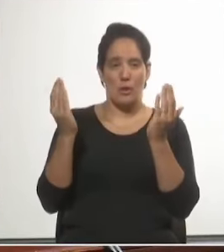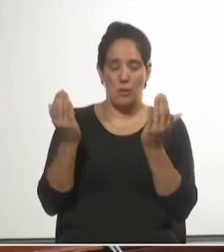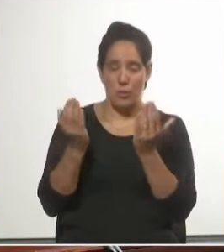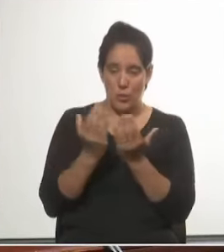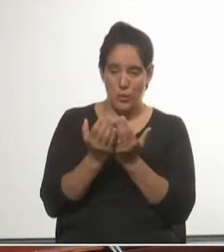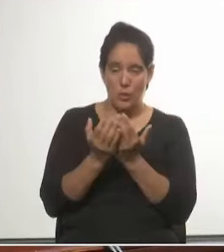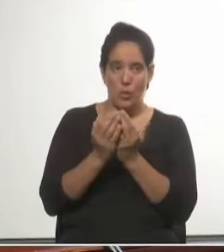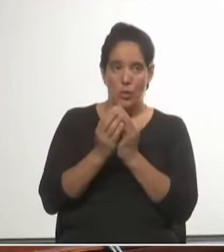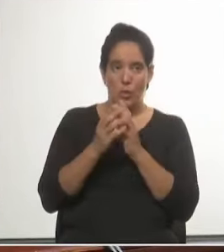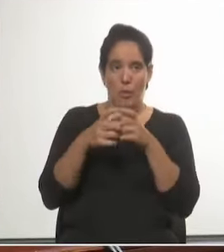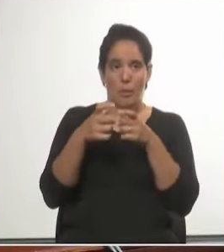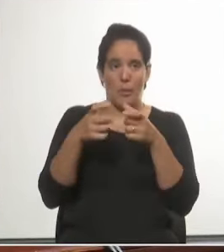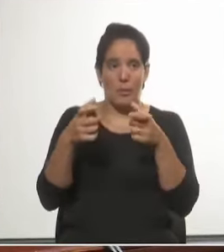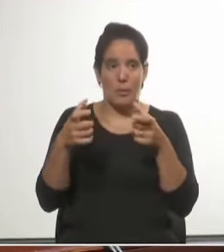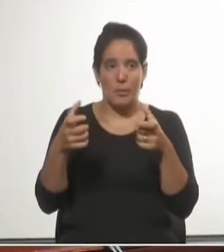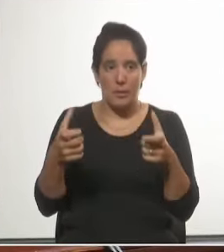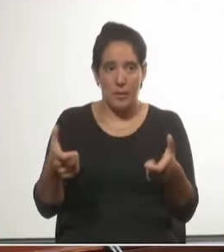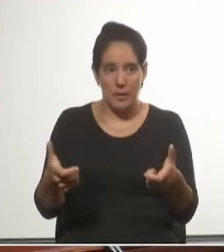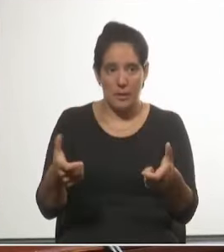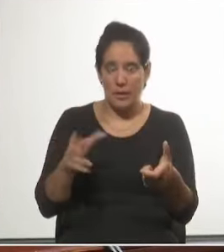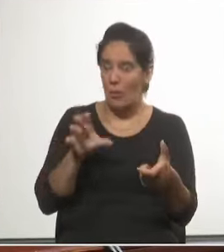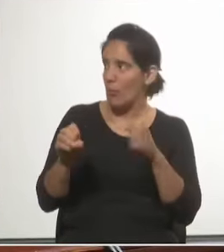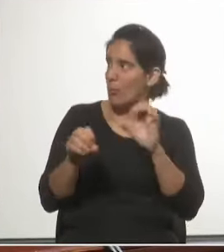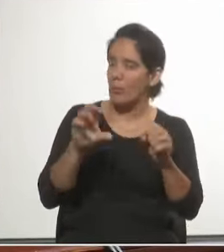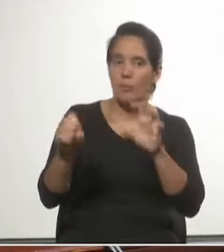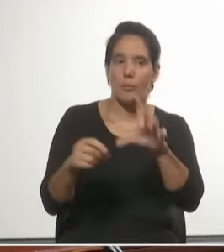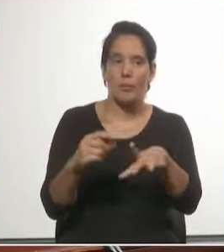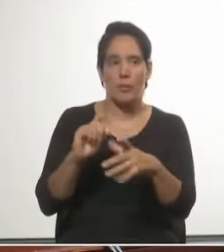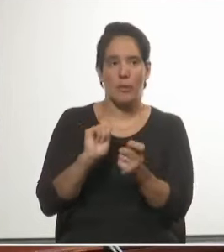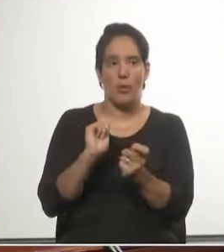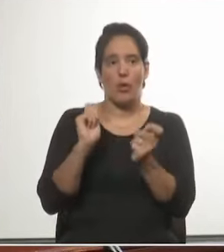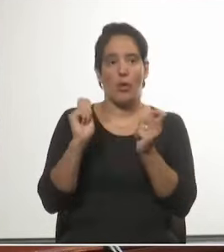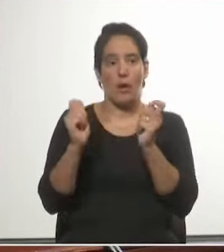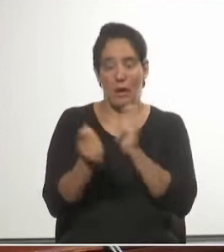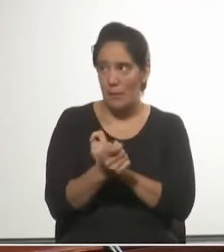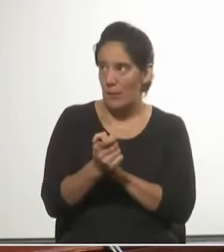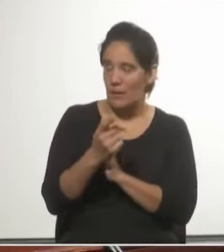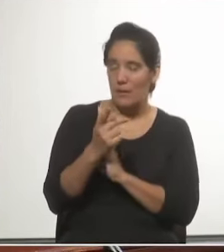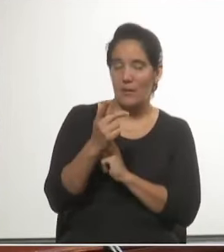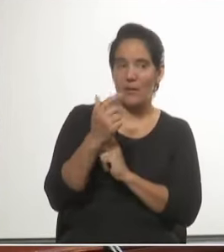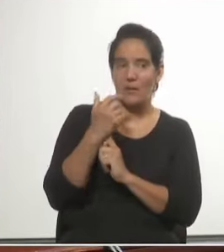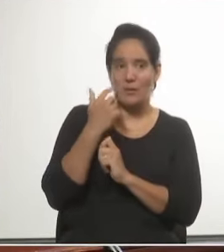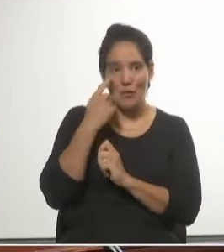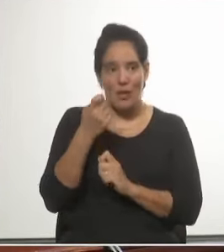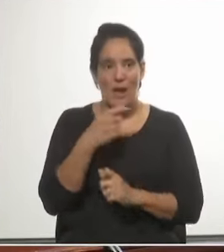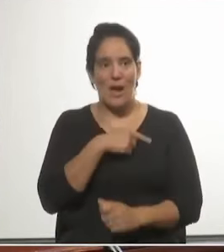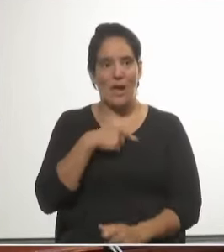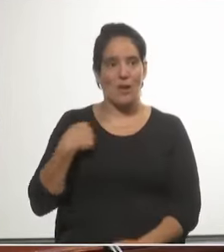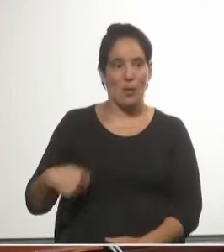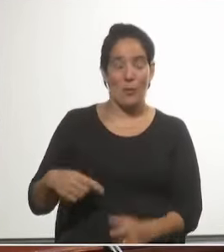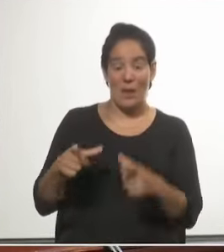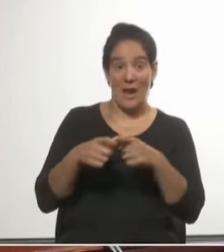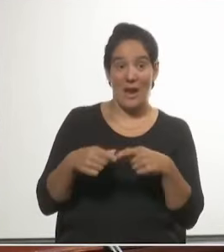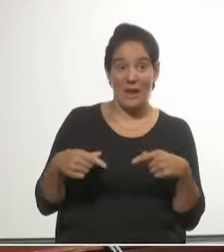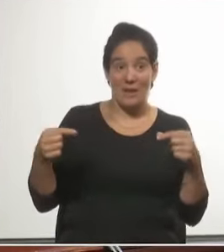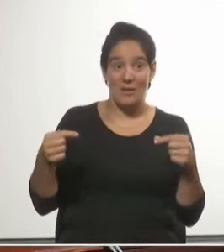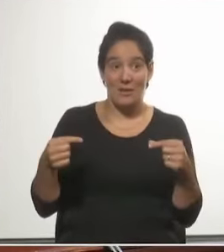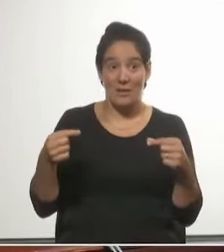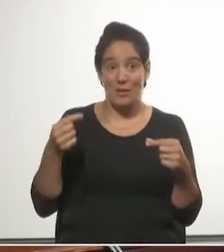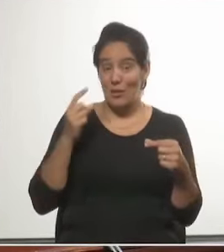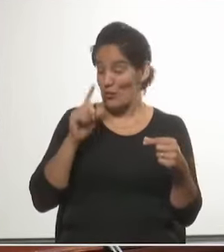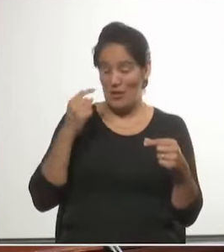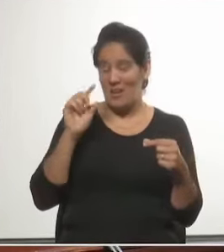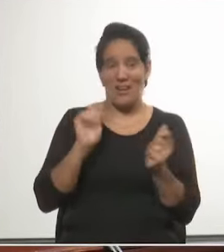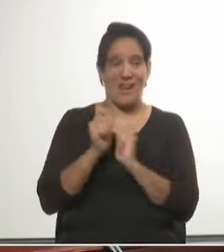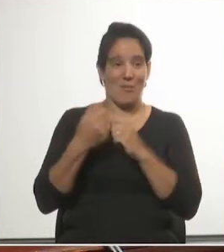progresado en la medida que han adoptado los cánones de la cultura occidental. Y si uno ve a los japoneses y a los chinos, ni siquiera los ve vestidos